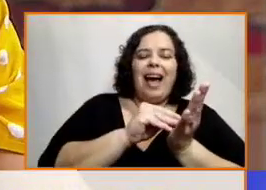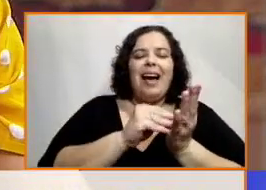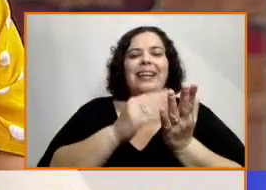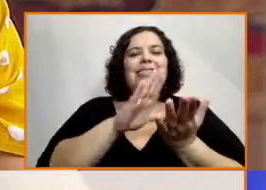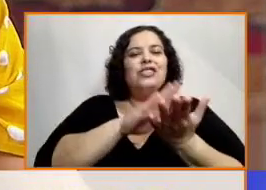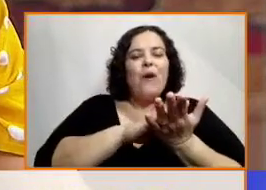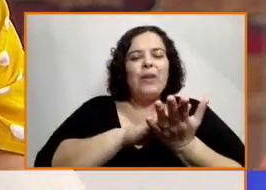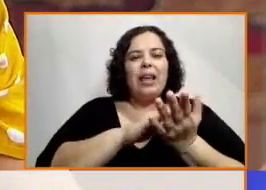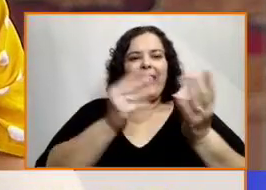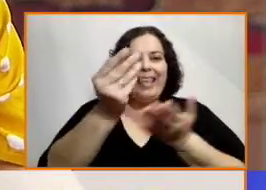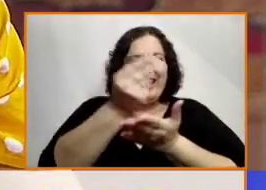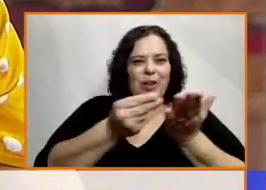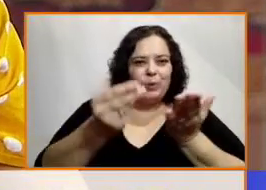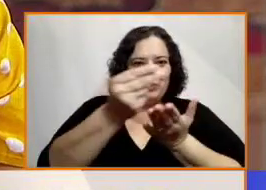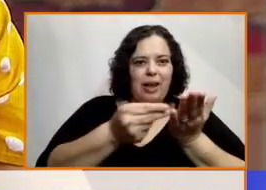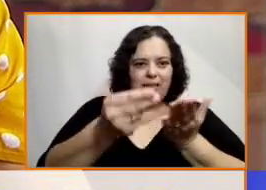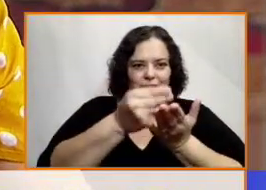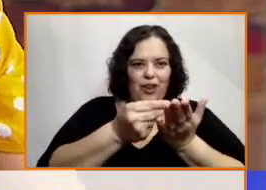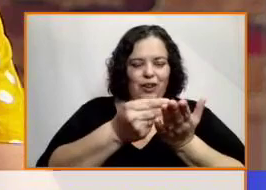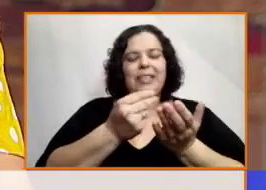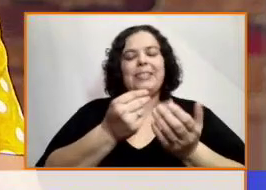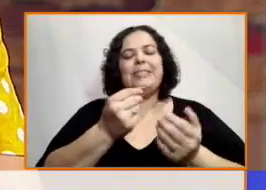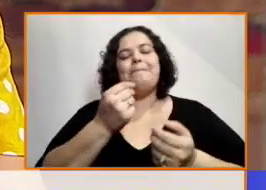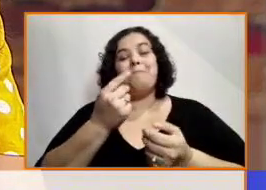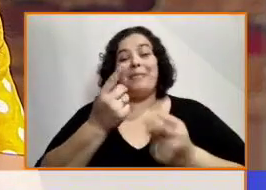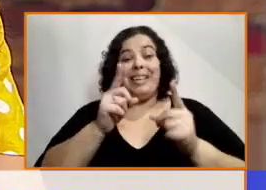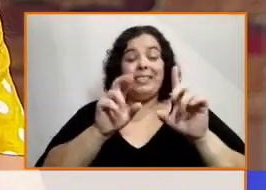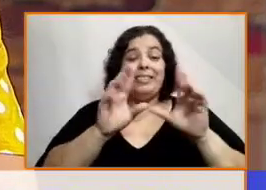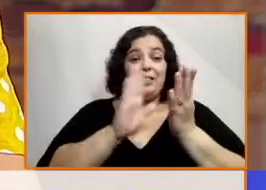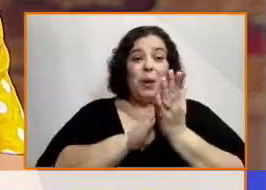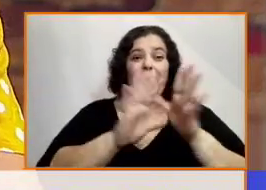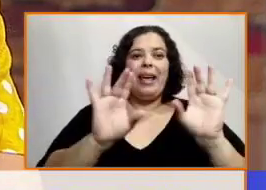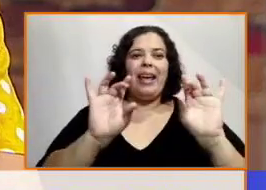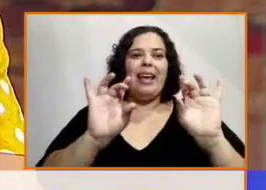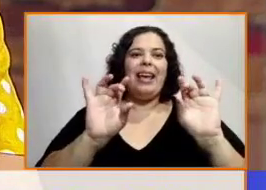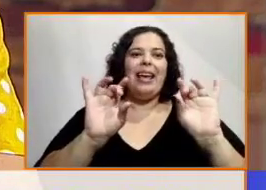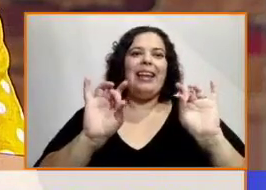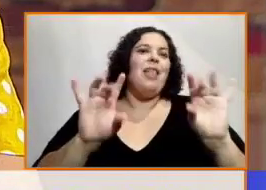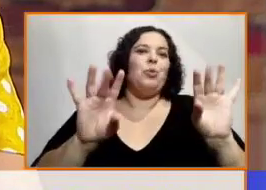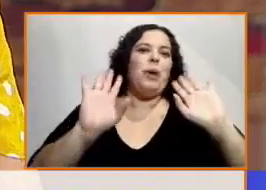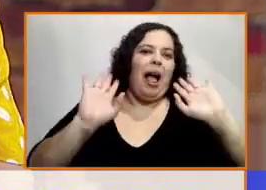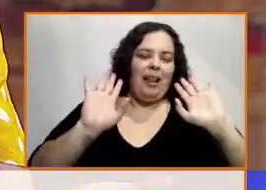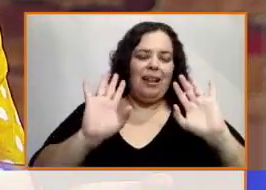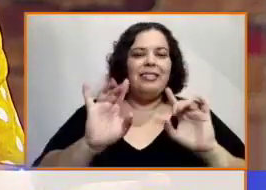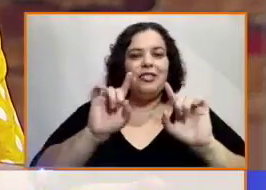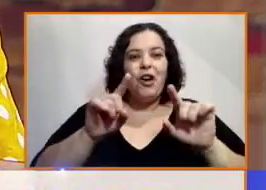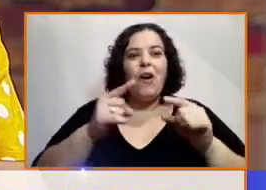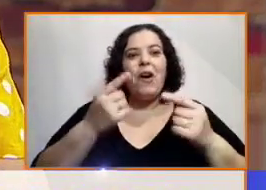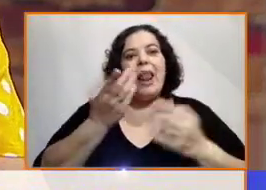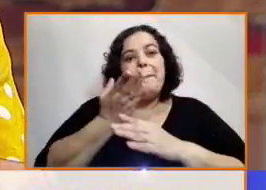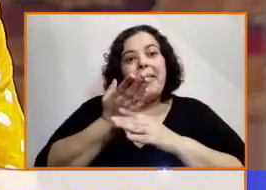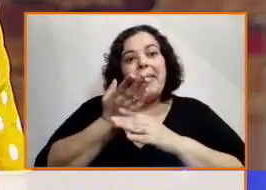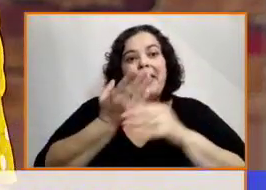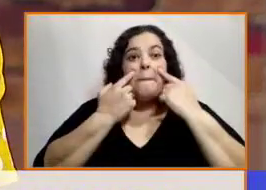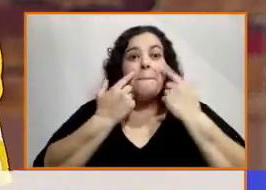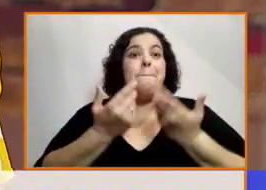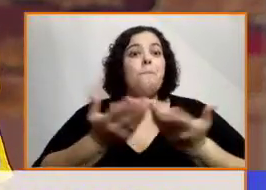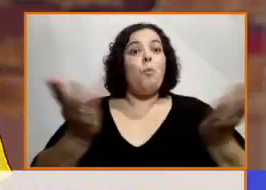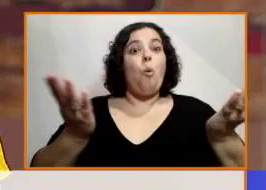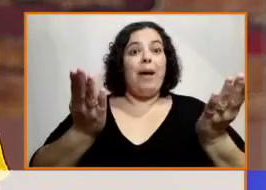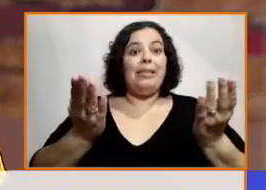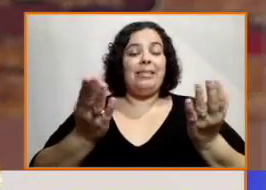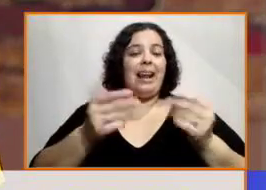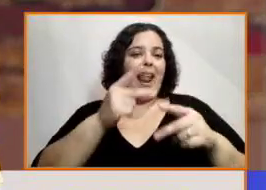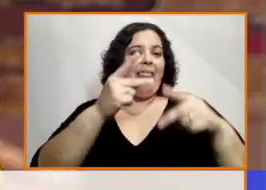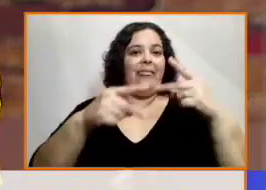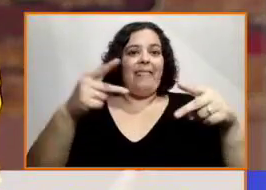hablé con la ilustradora y le pedí que mostrara la diversidad, sin ser explícito, porque no necesitamos tan pocos golpes